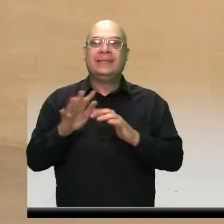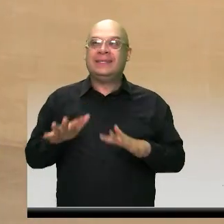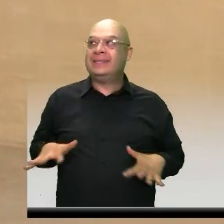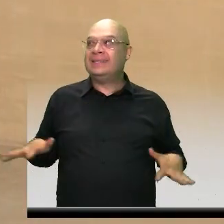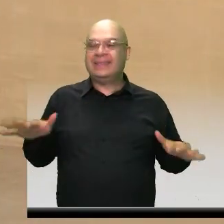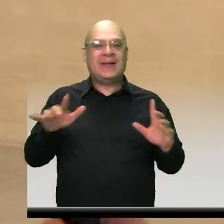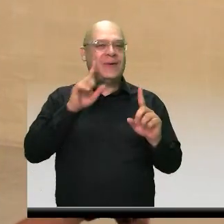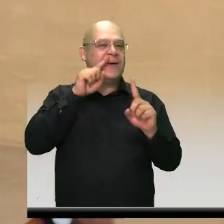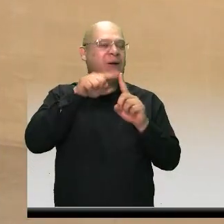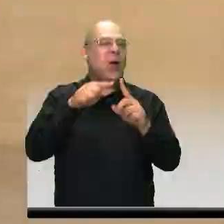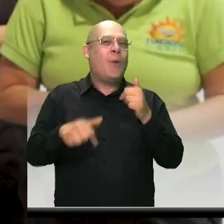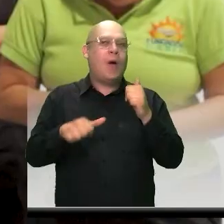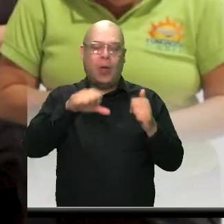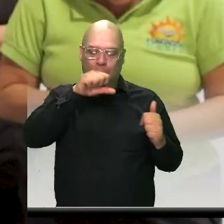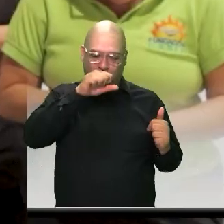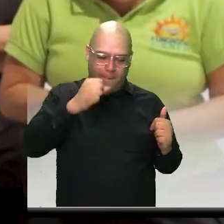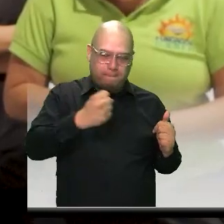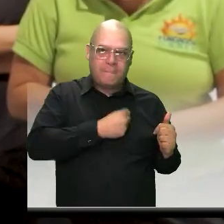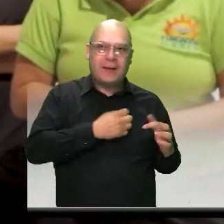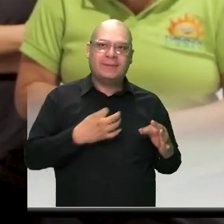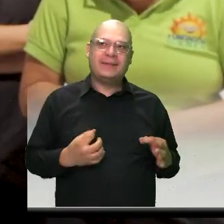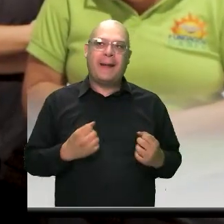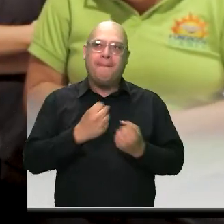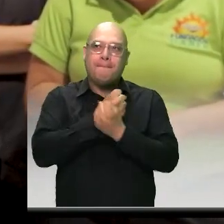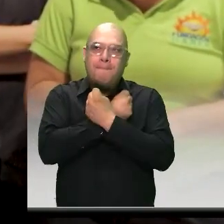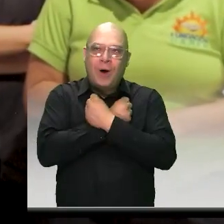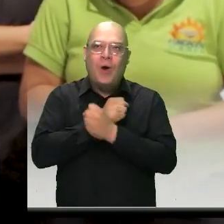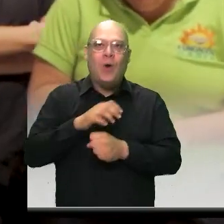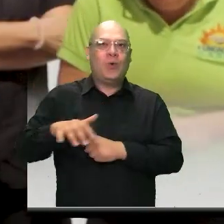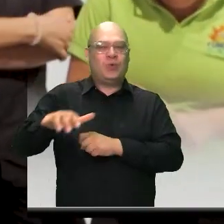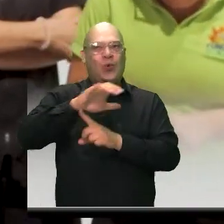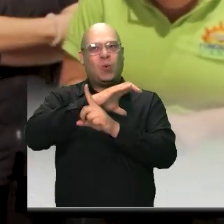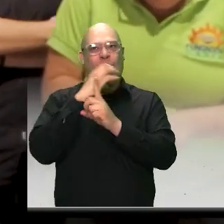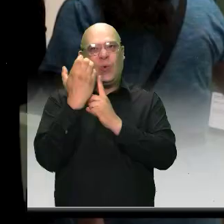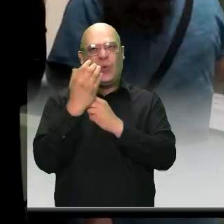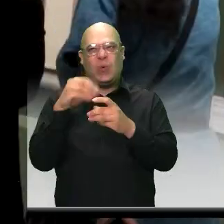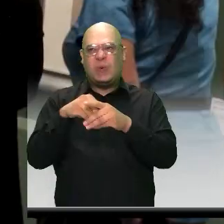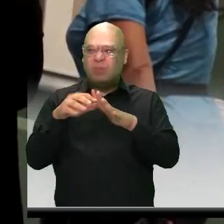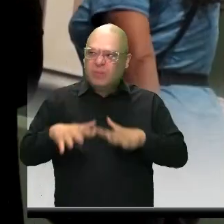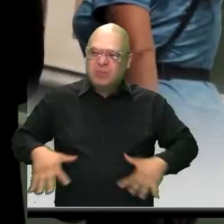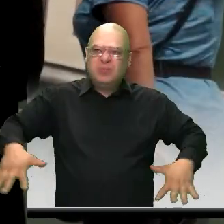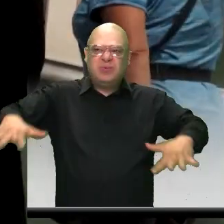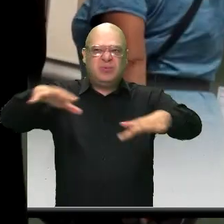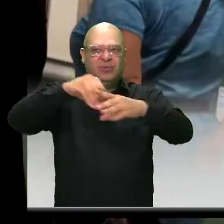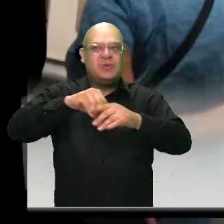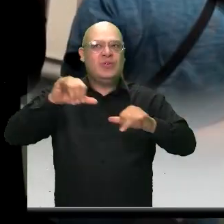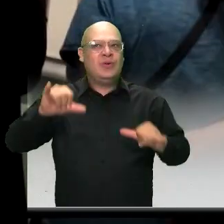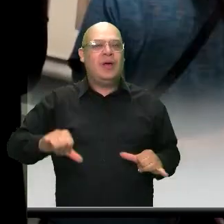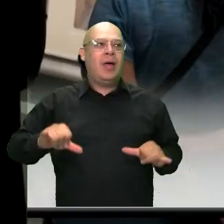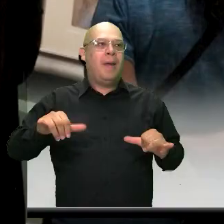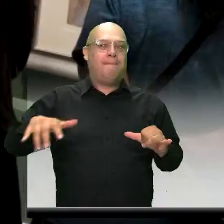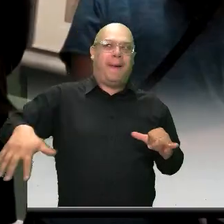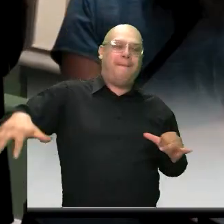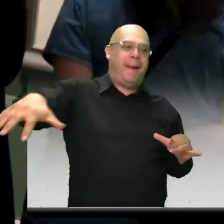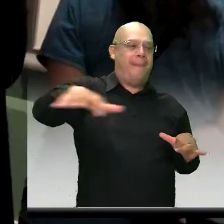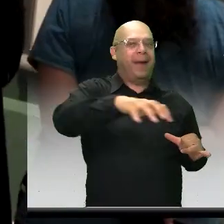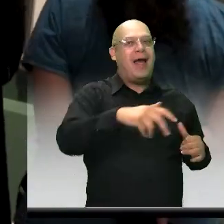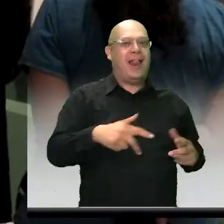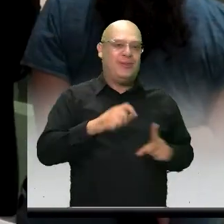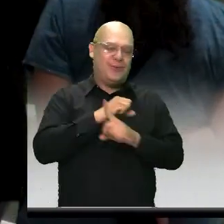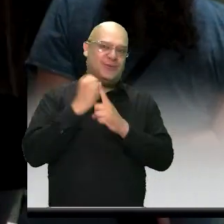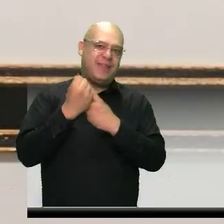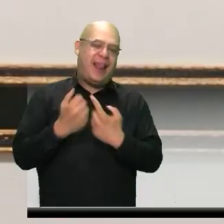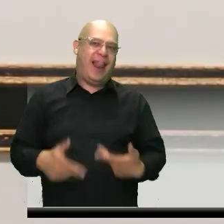generar sentido de pertenencia y apropiación del patrimonio cultural disperso por algunos espacios públicos y de la vida social de la ciudad.